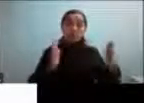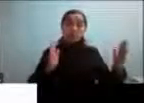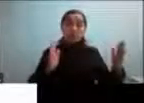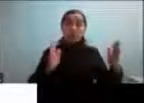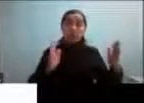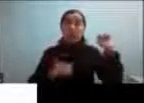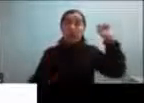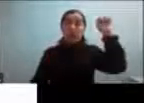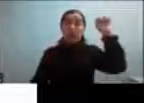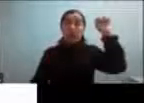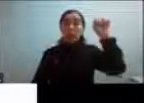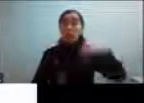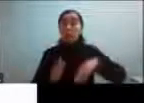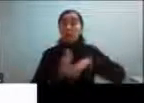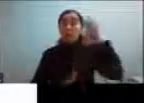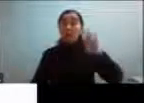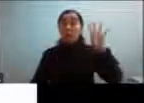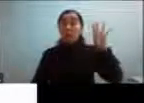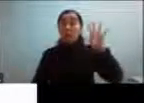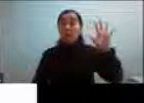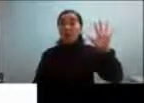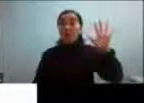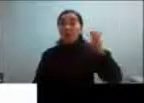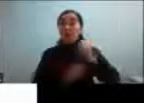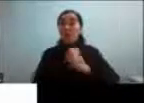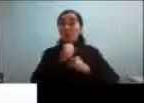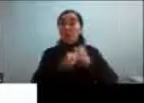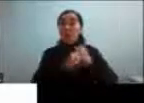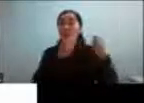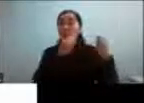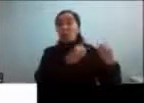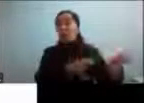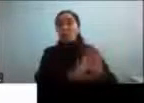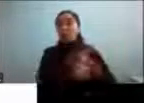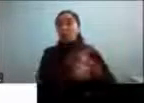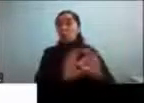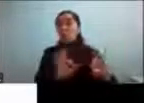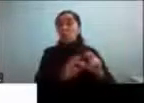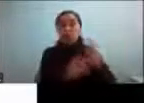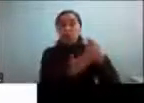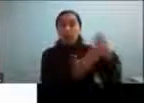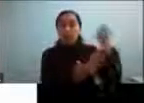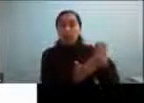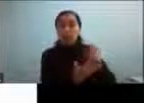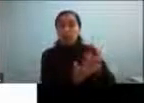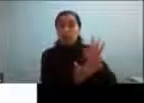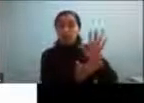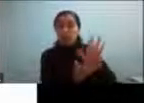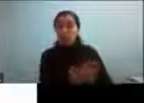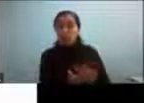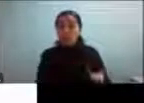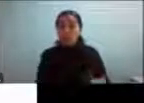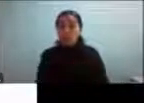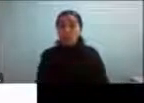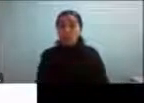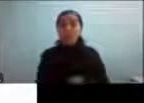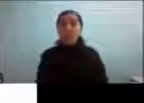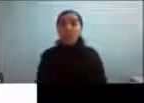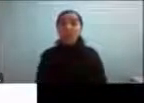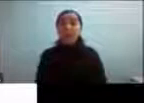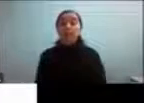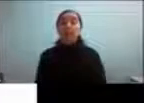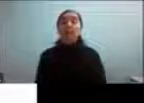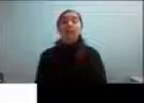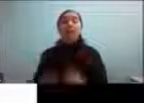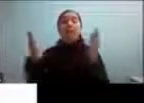45 años que jamás fue diagnosticada y la academia necesita de más y mejor